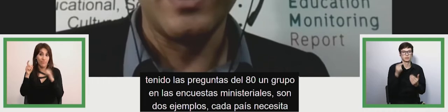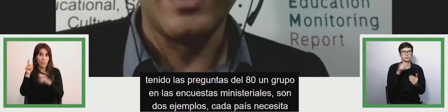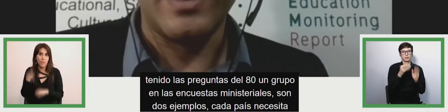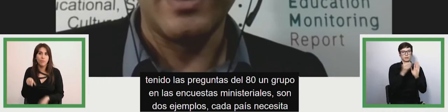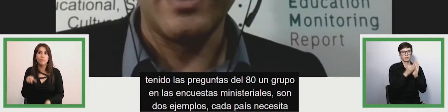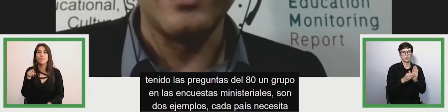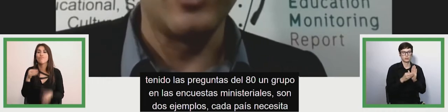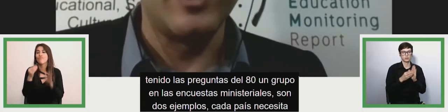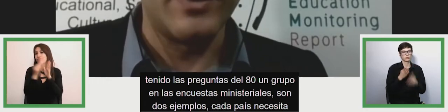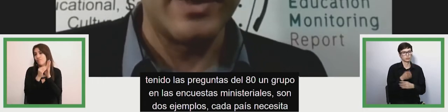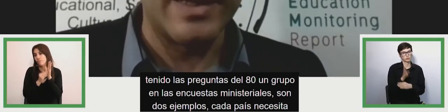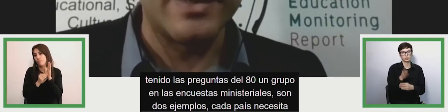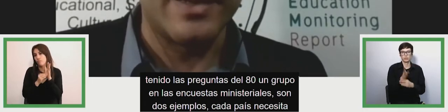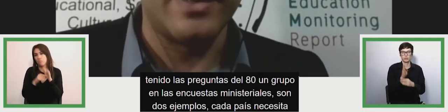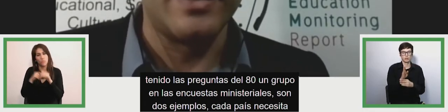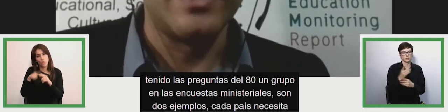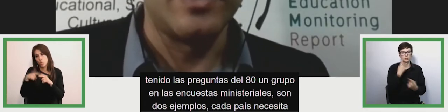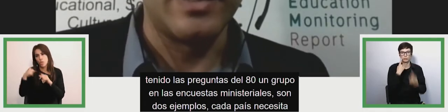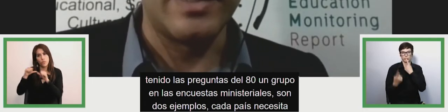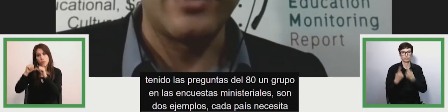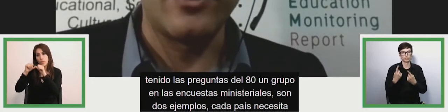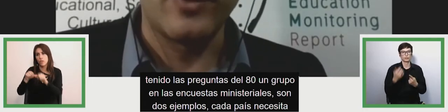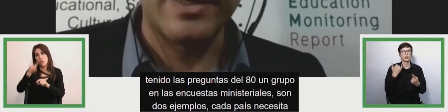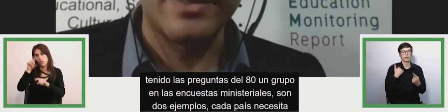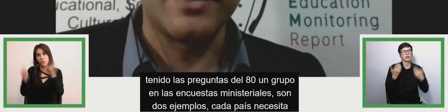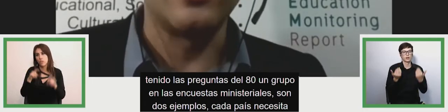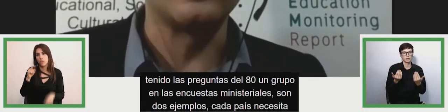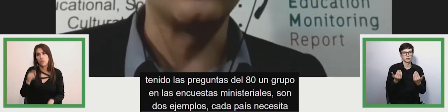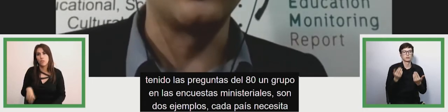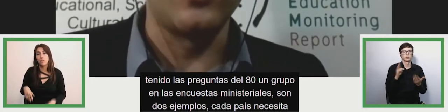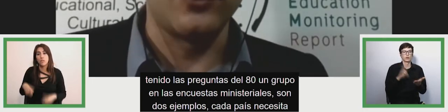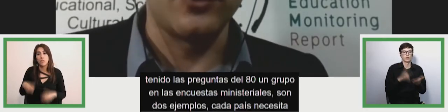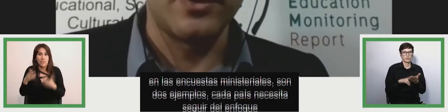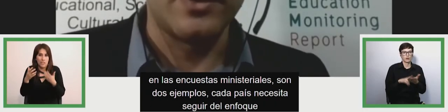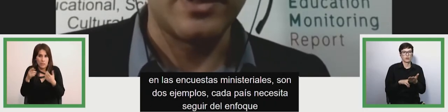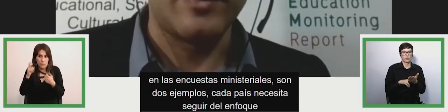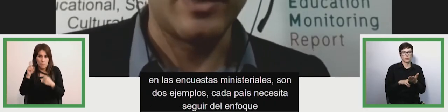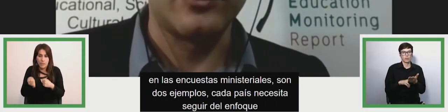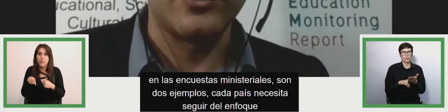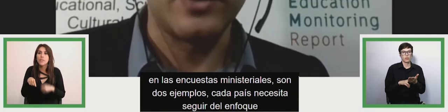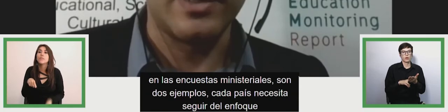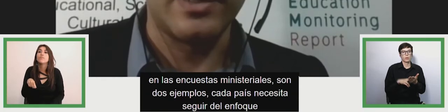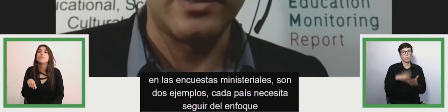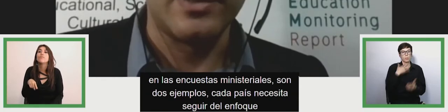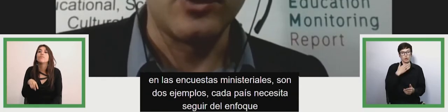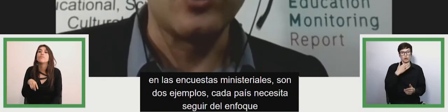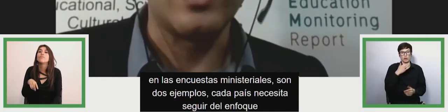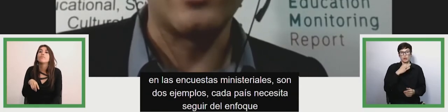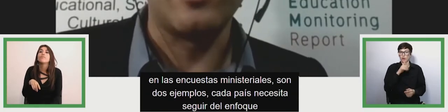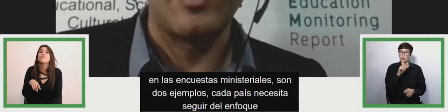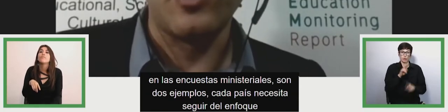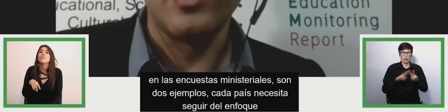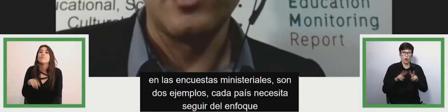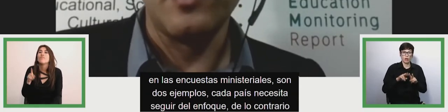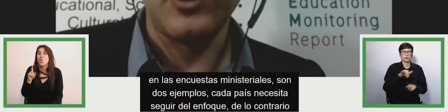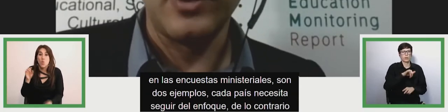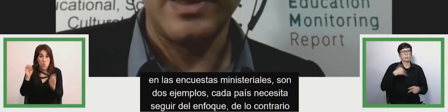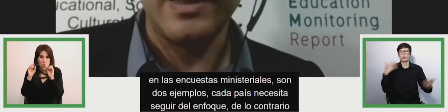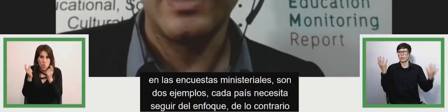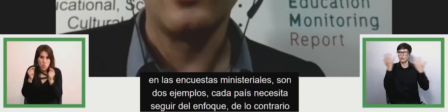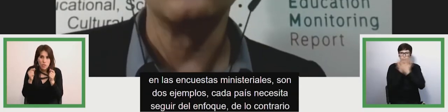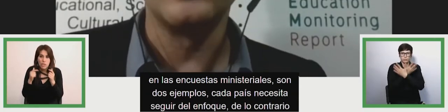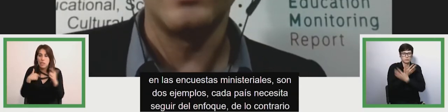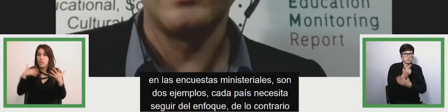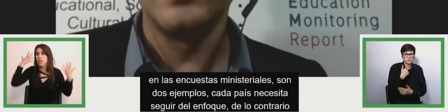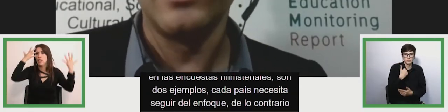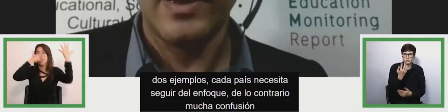seguir tal enfoque y sería necesario de lo contrario hay mucha confusión respecto de quiénes